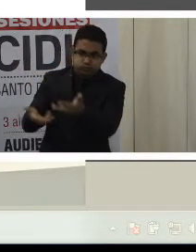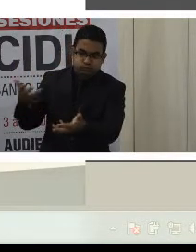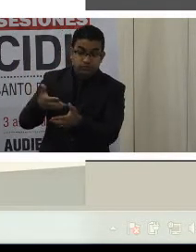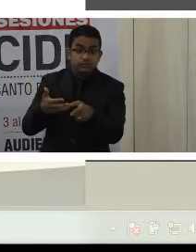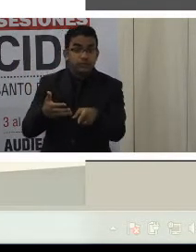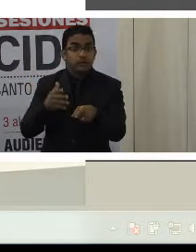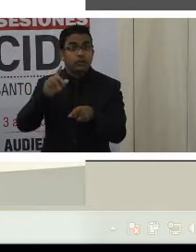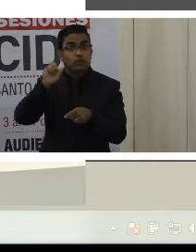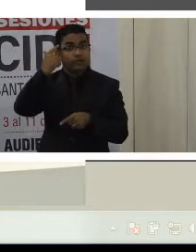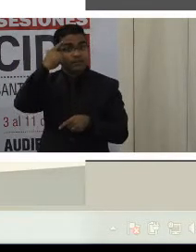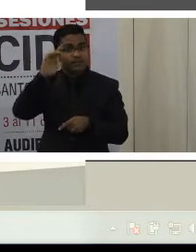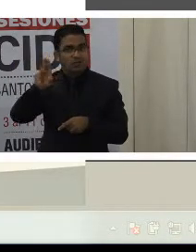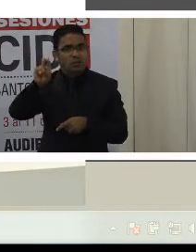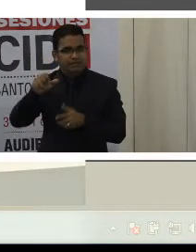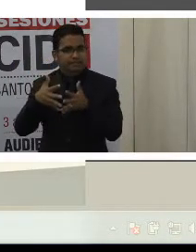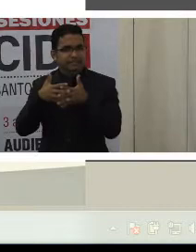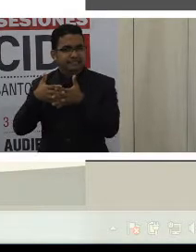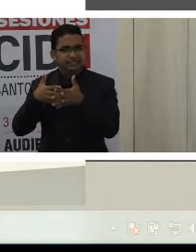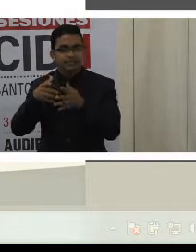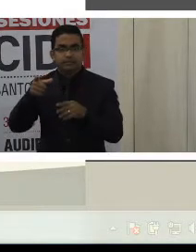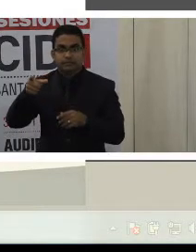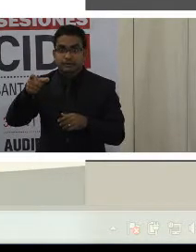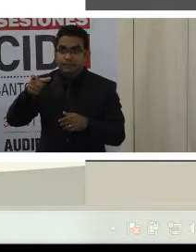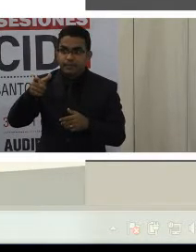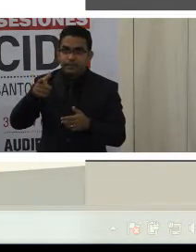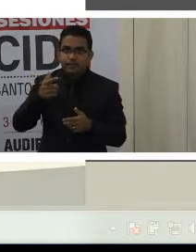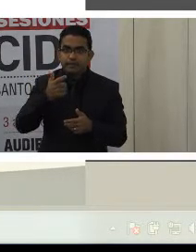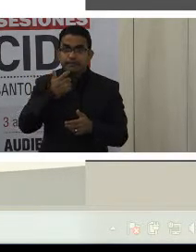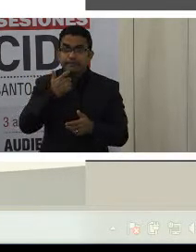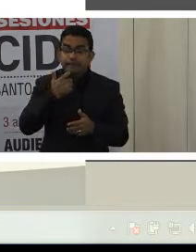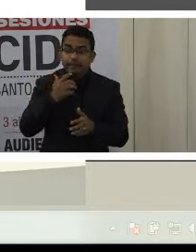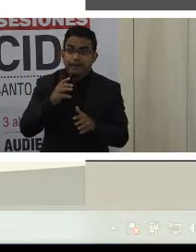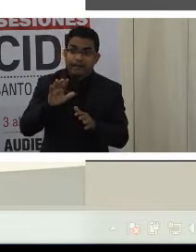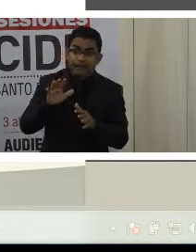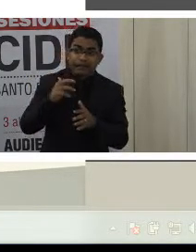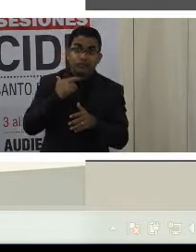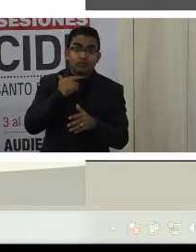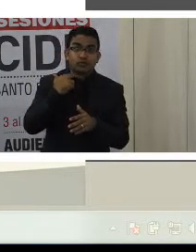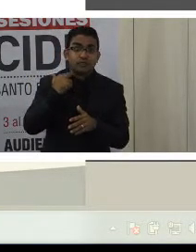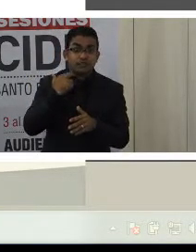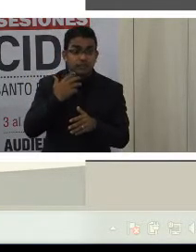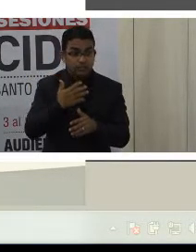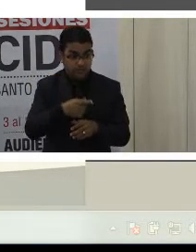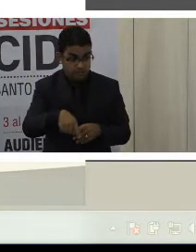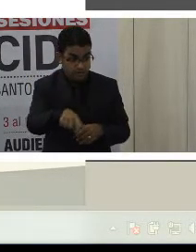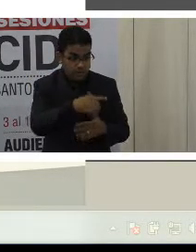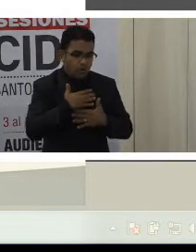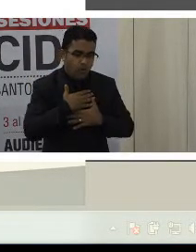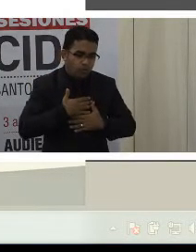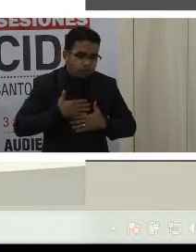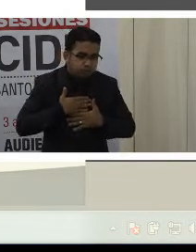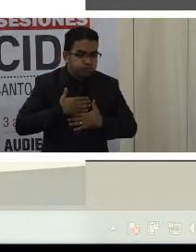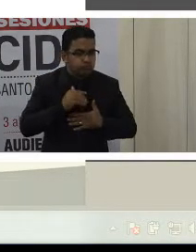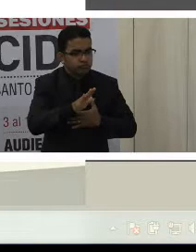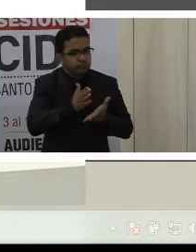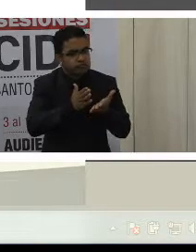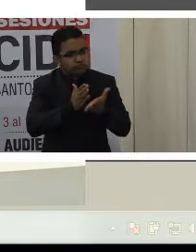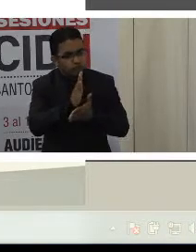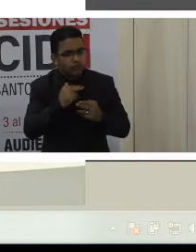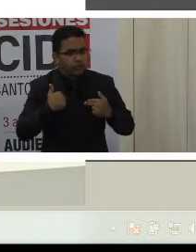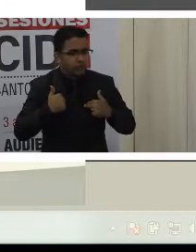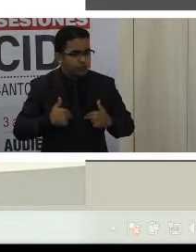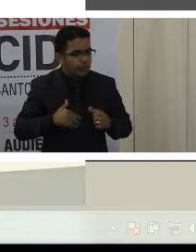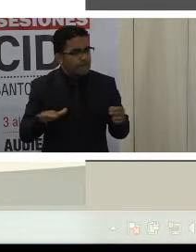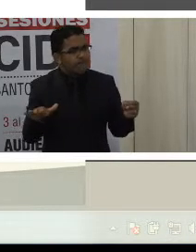de los Estados Unidos, que amenazan el disfrute pleno de los derechos humanos de las